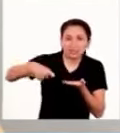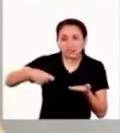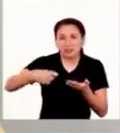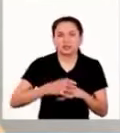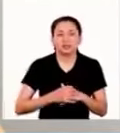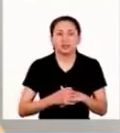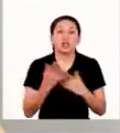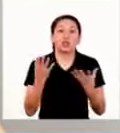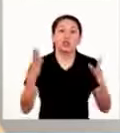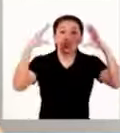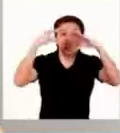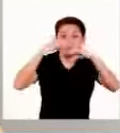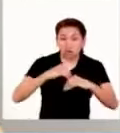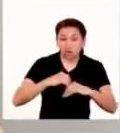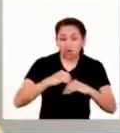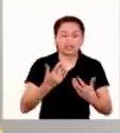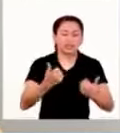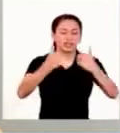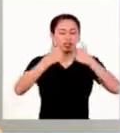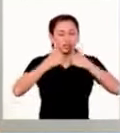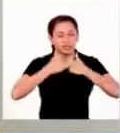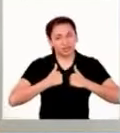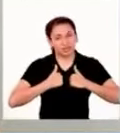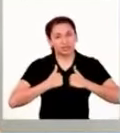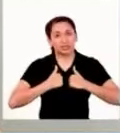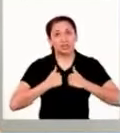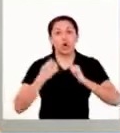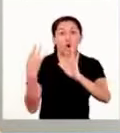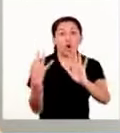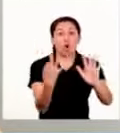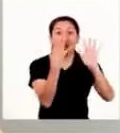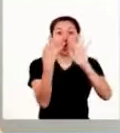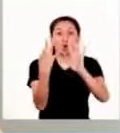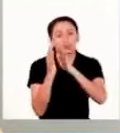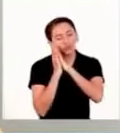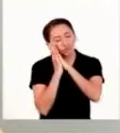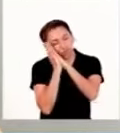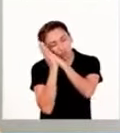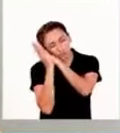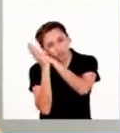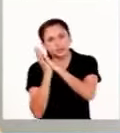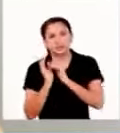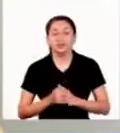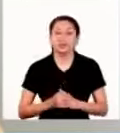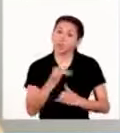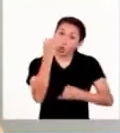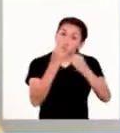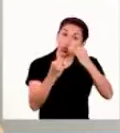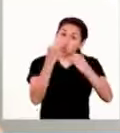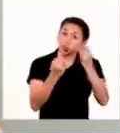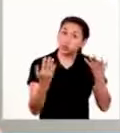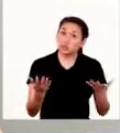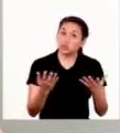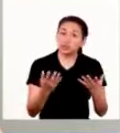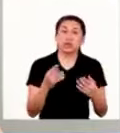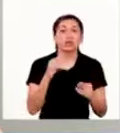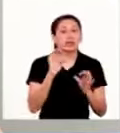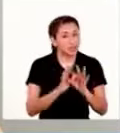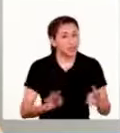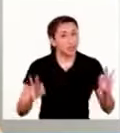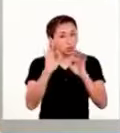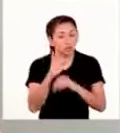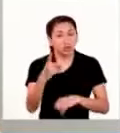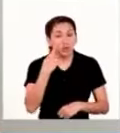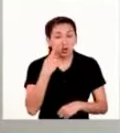pasos por la noche descansar y cumplir ocho horas de sueño por último es preciso